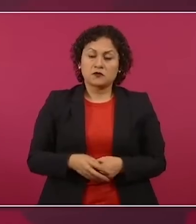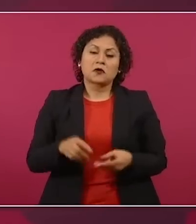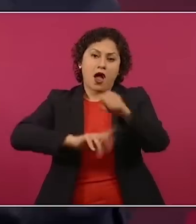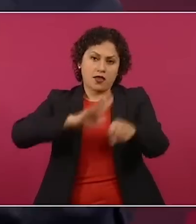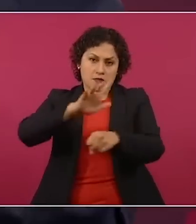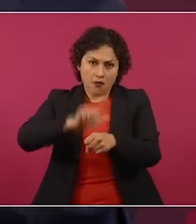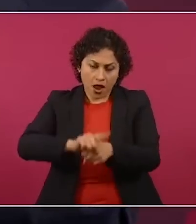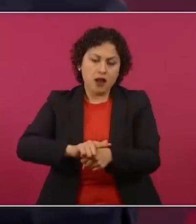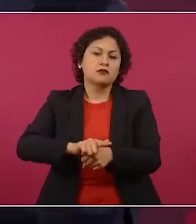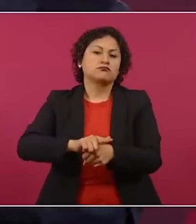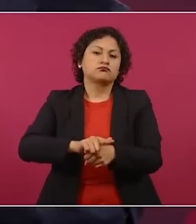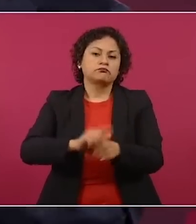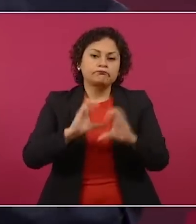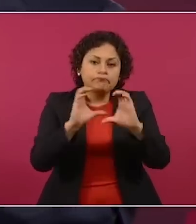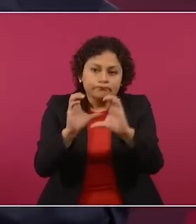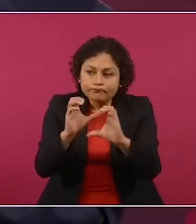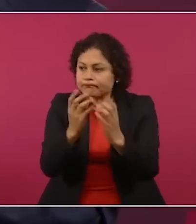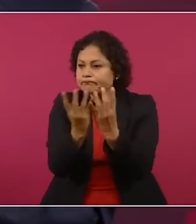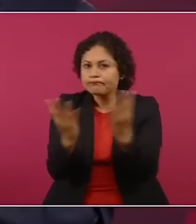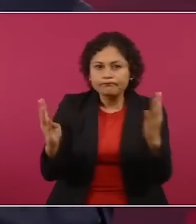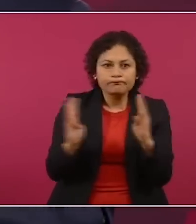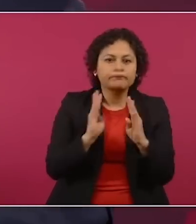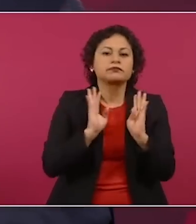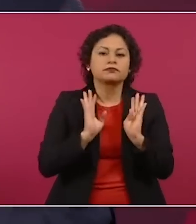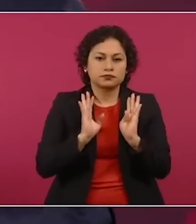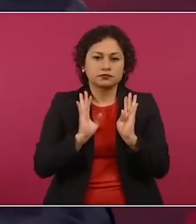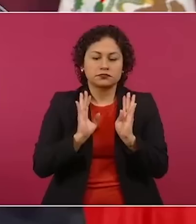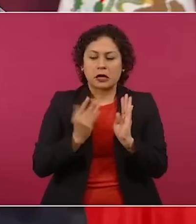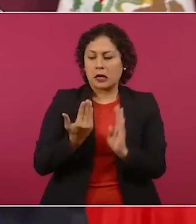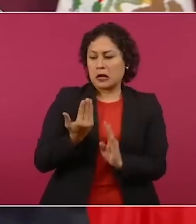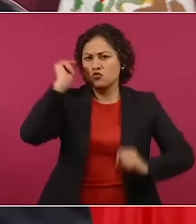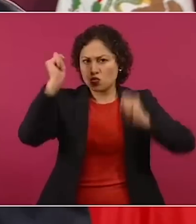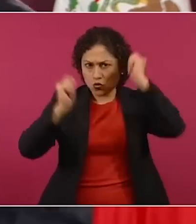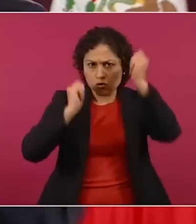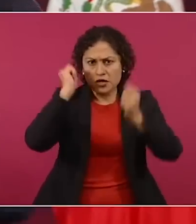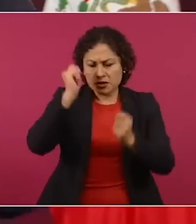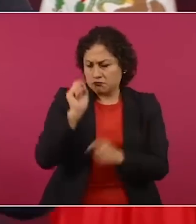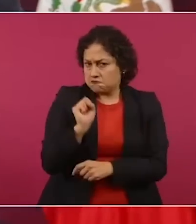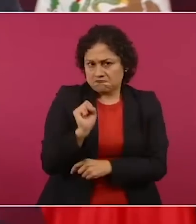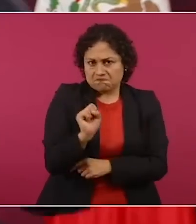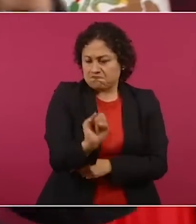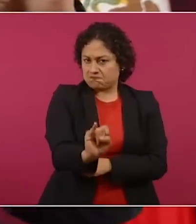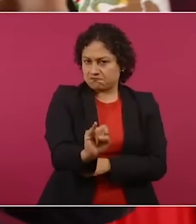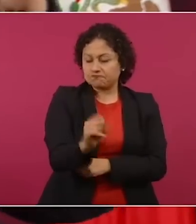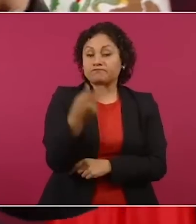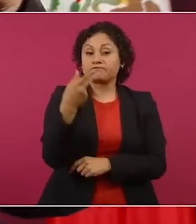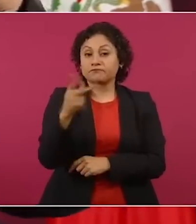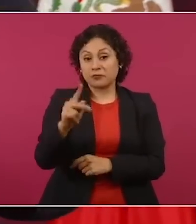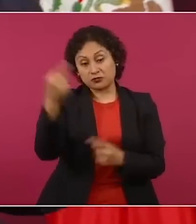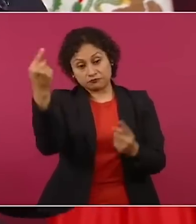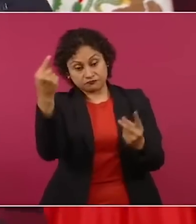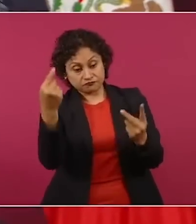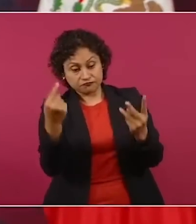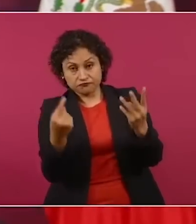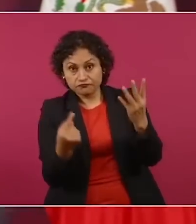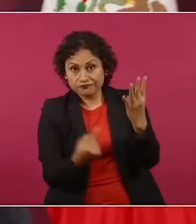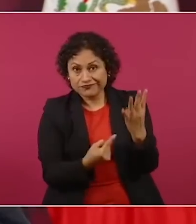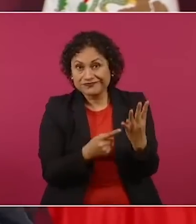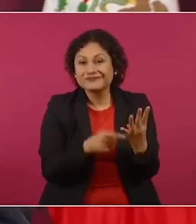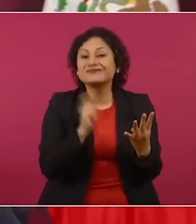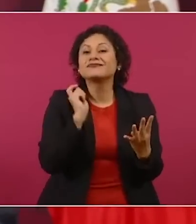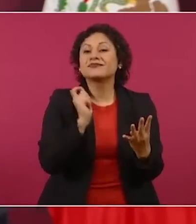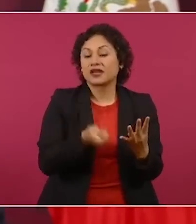ganadería y en los años recientes del turismo, pero de todas esas actividades la que tiene más